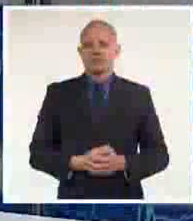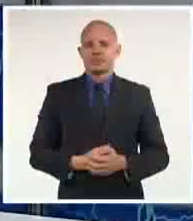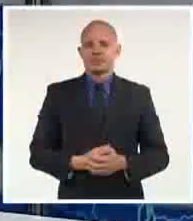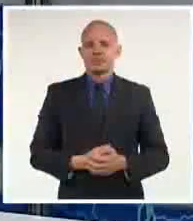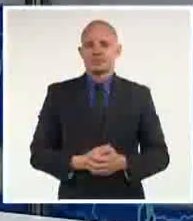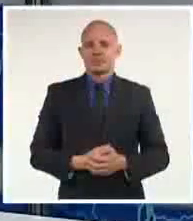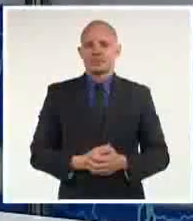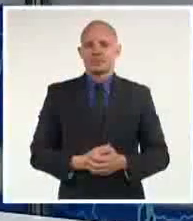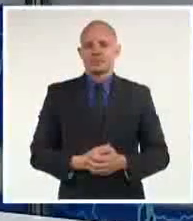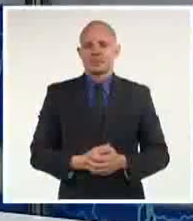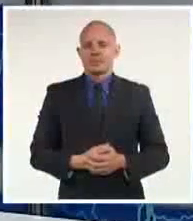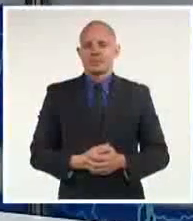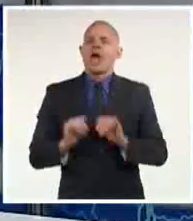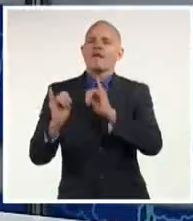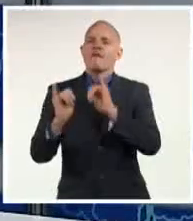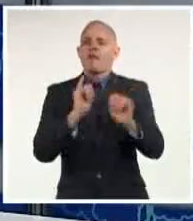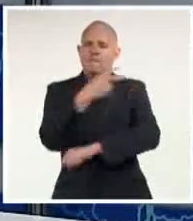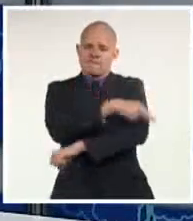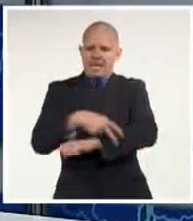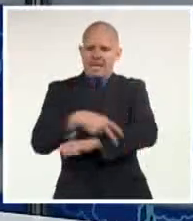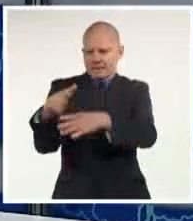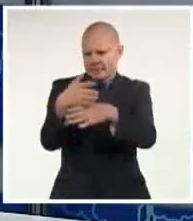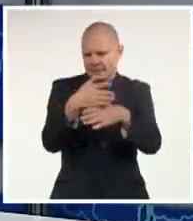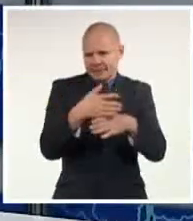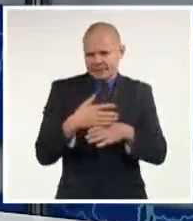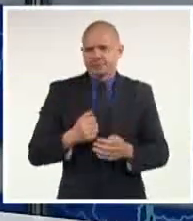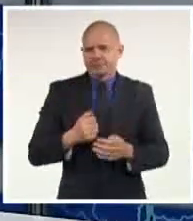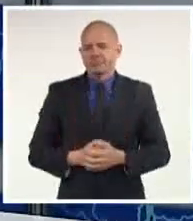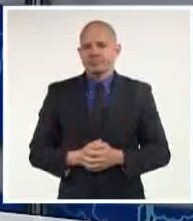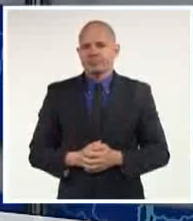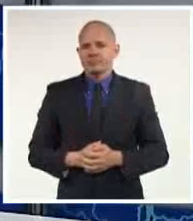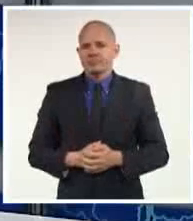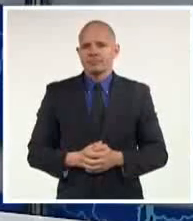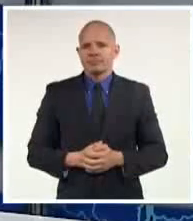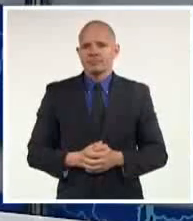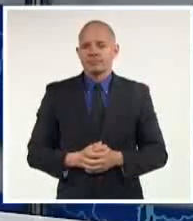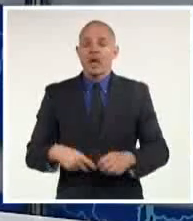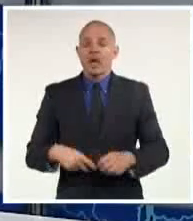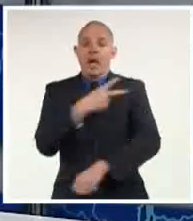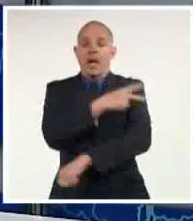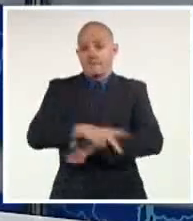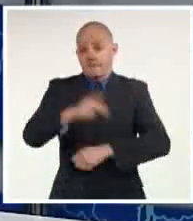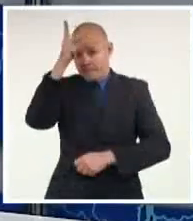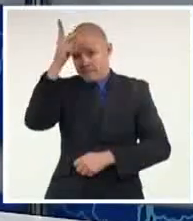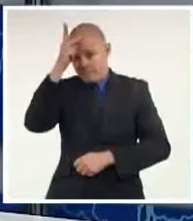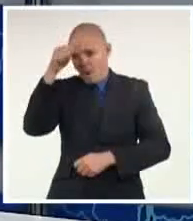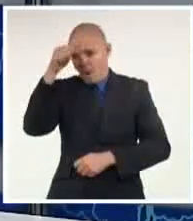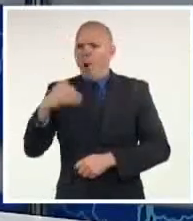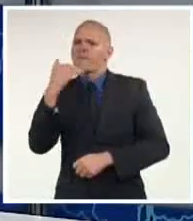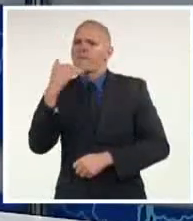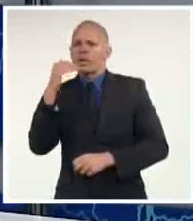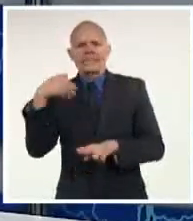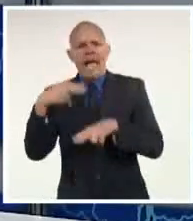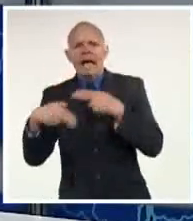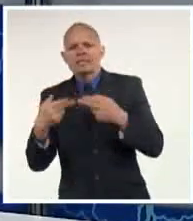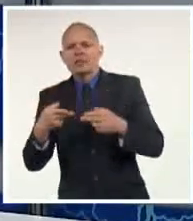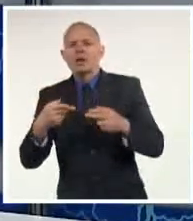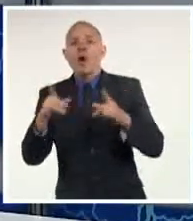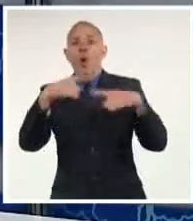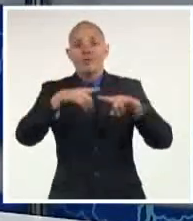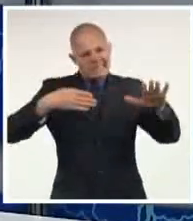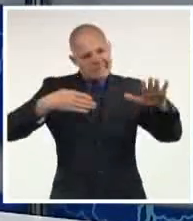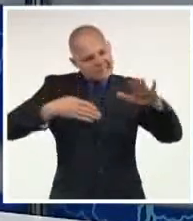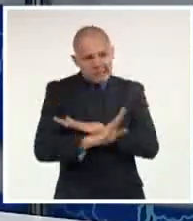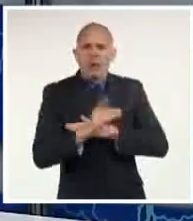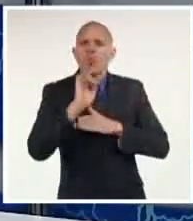Damos un vistazo al panorama internacional. La Policía Nacional de Perú ingresó hoy a la Universidad Nacional Mayor de San Marcos